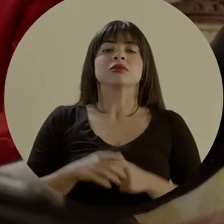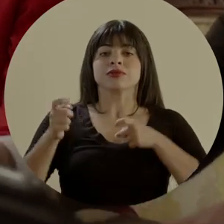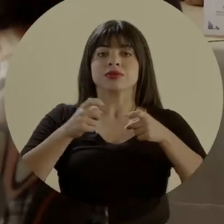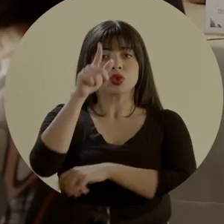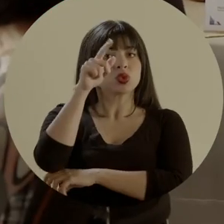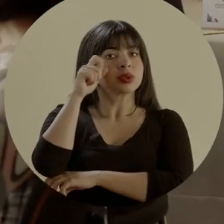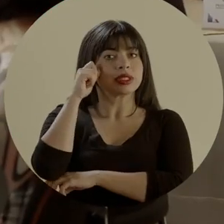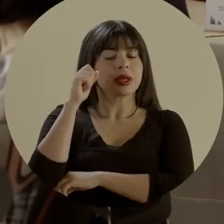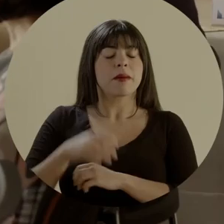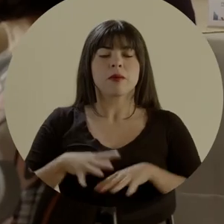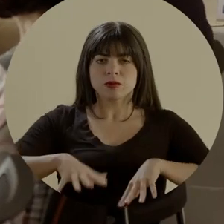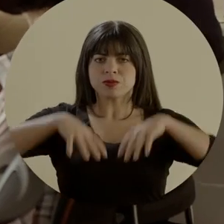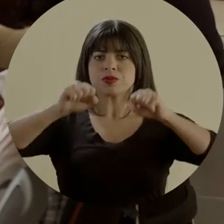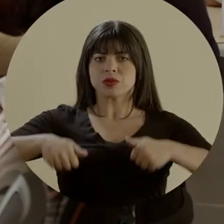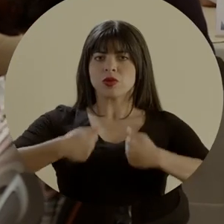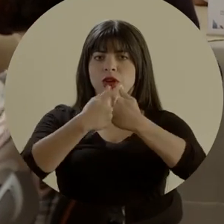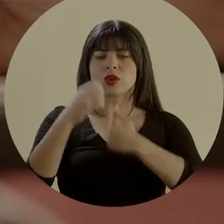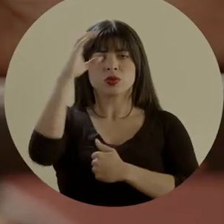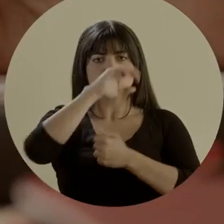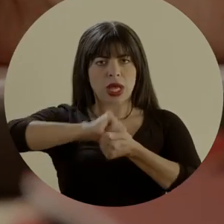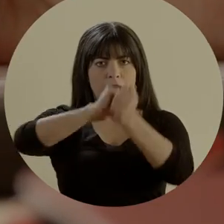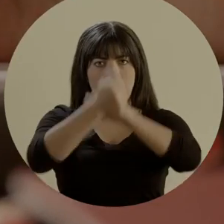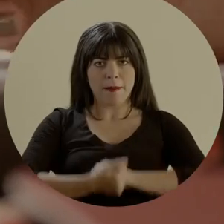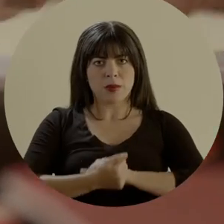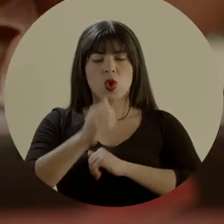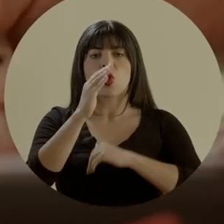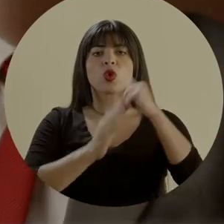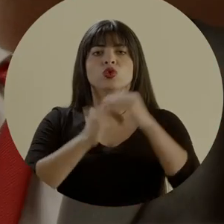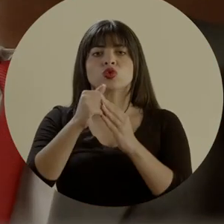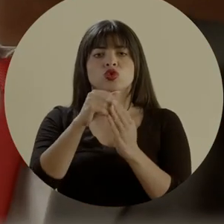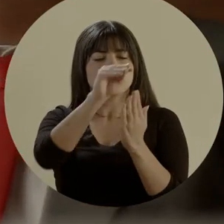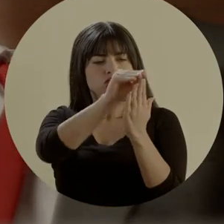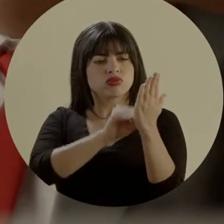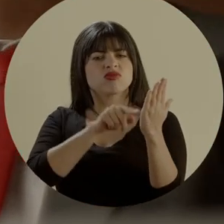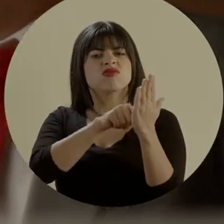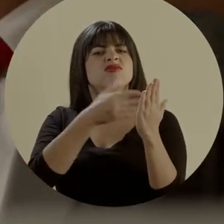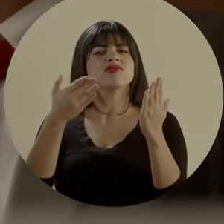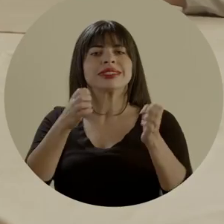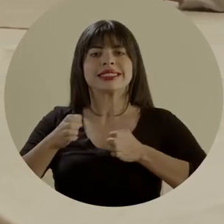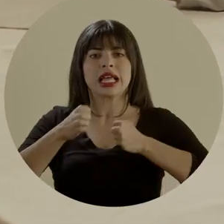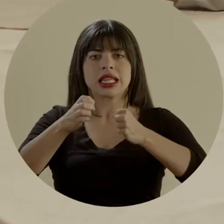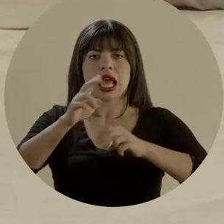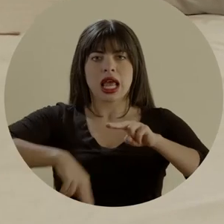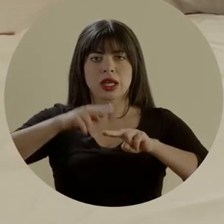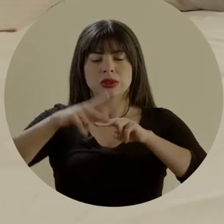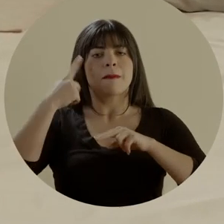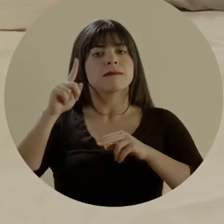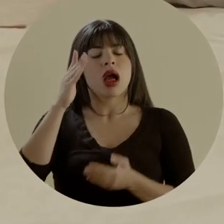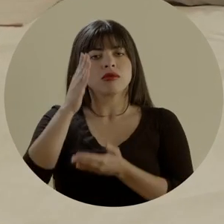panorama la administración del presidente Solís Rivera asumió el reto del cambio y construyó una